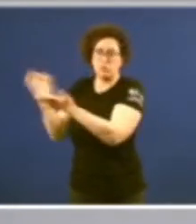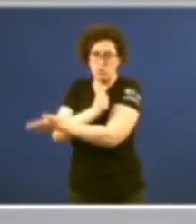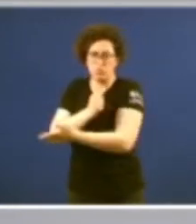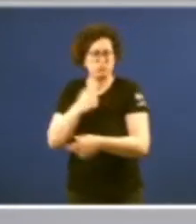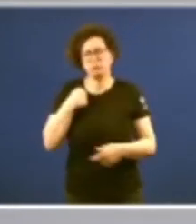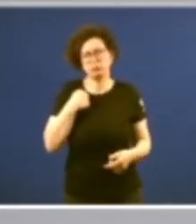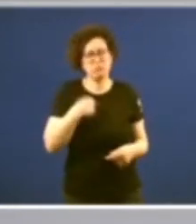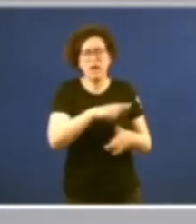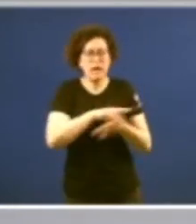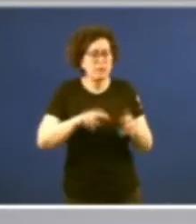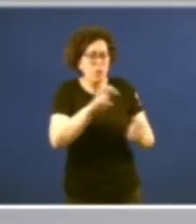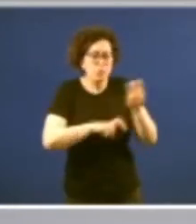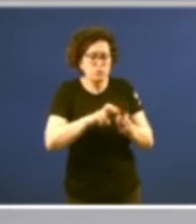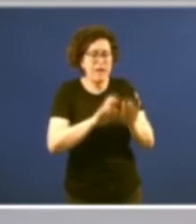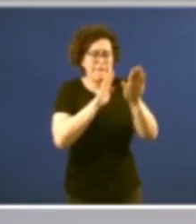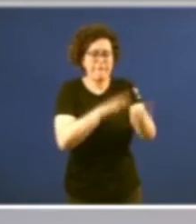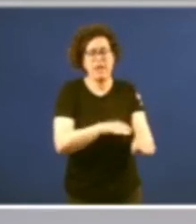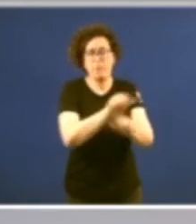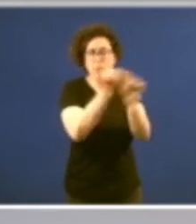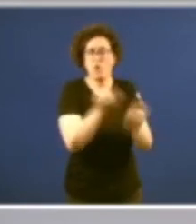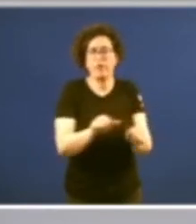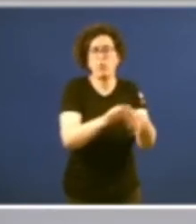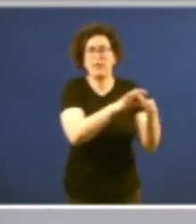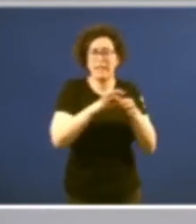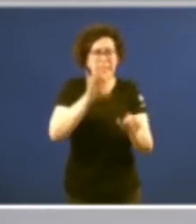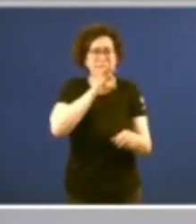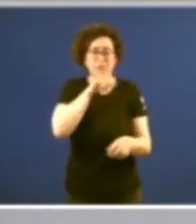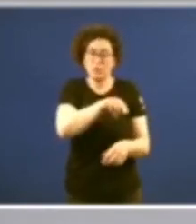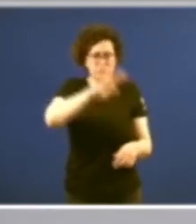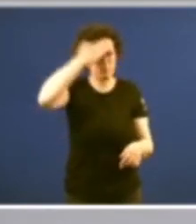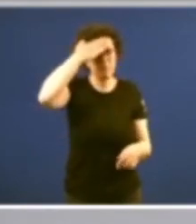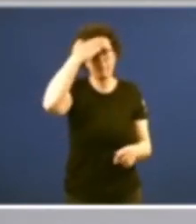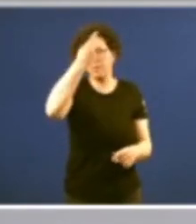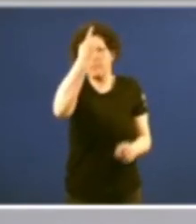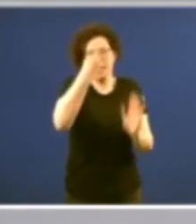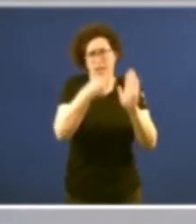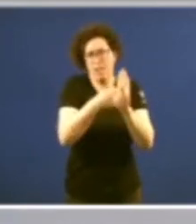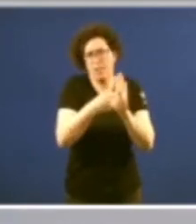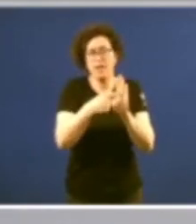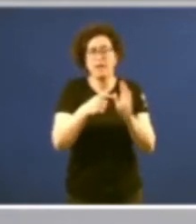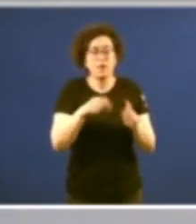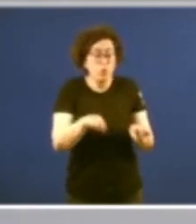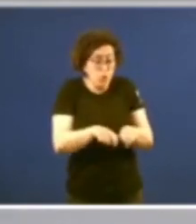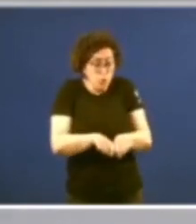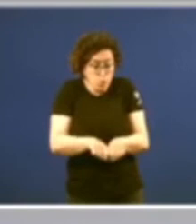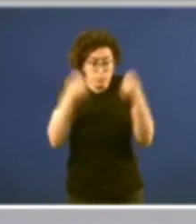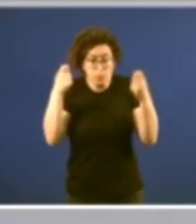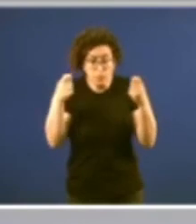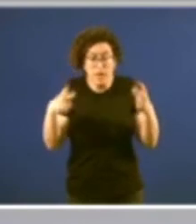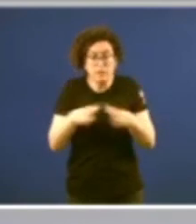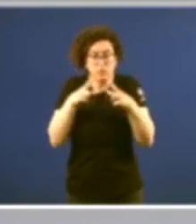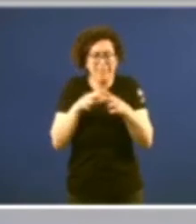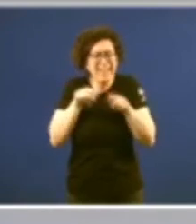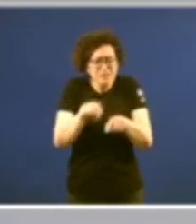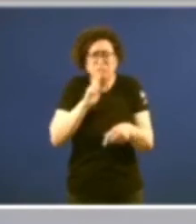por ser fiel a un modelo no que a unidade dos galegos é un principio sagrado e a ruptura social o peor